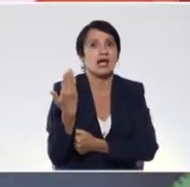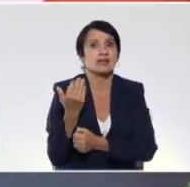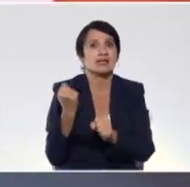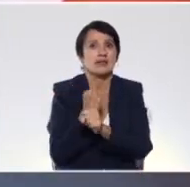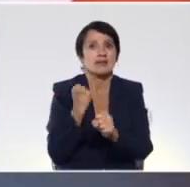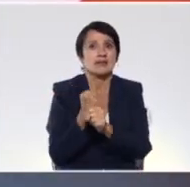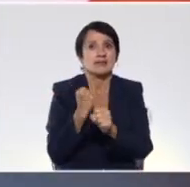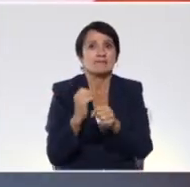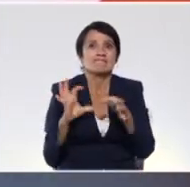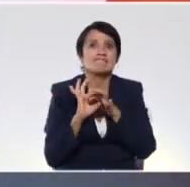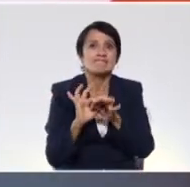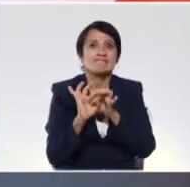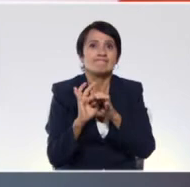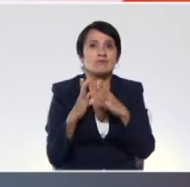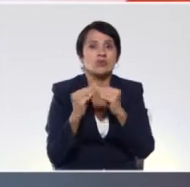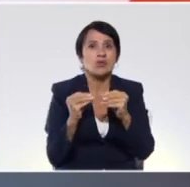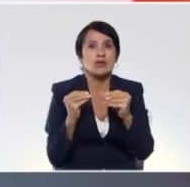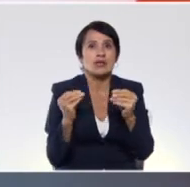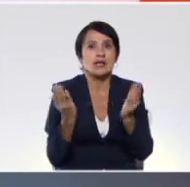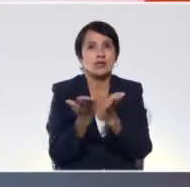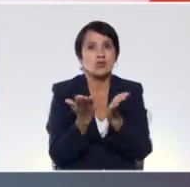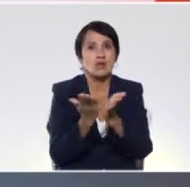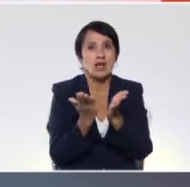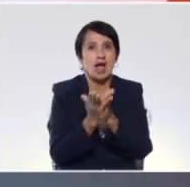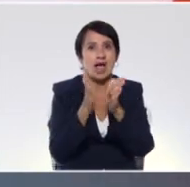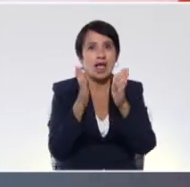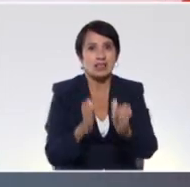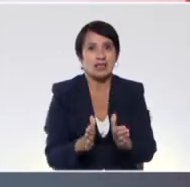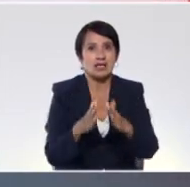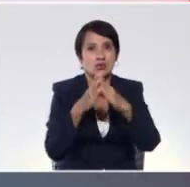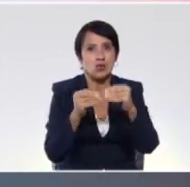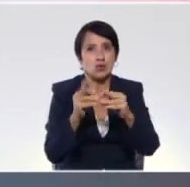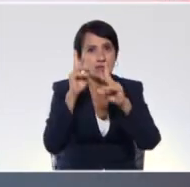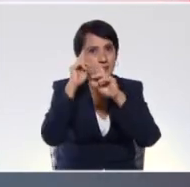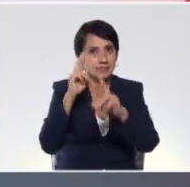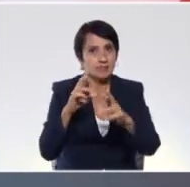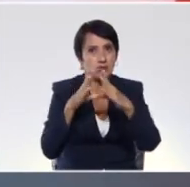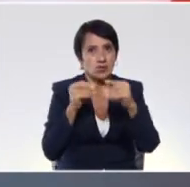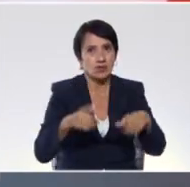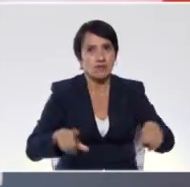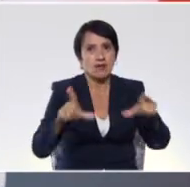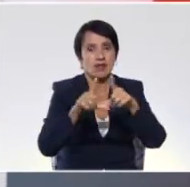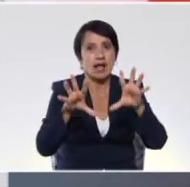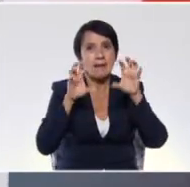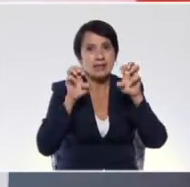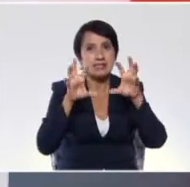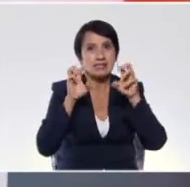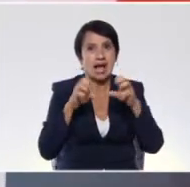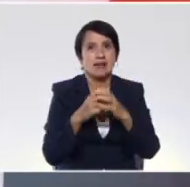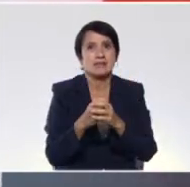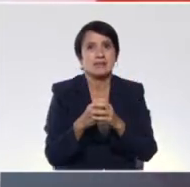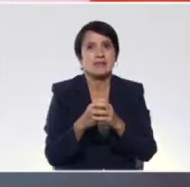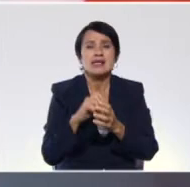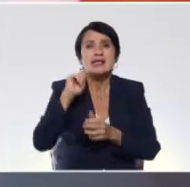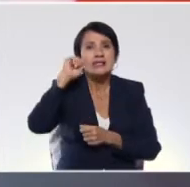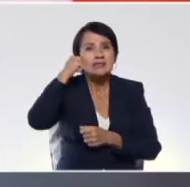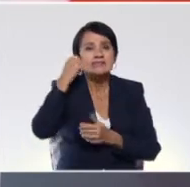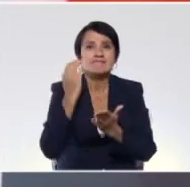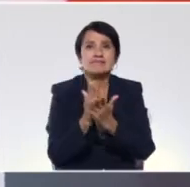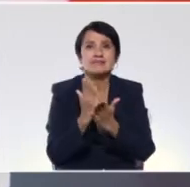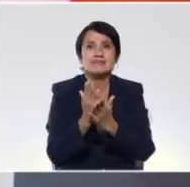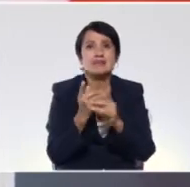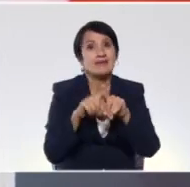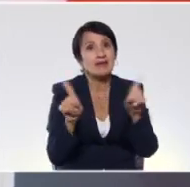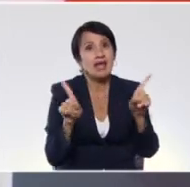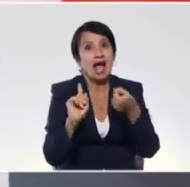trabajar de la mano con cada uno de nuestros estudiantes, respetando su ritmo y su estilo de aprendizaje. Y siempre recordando que